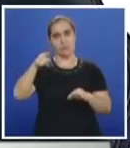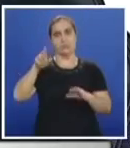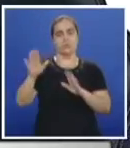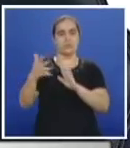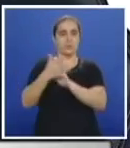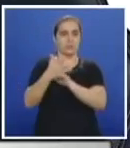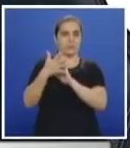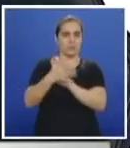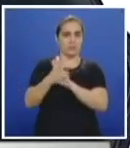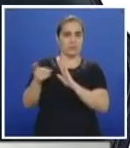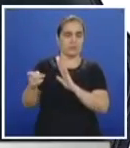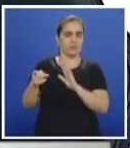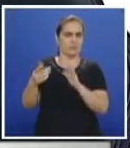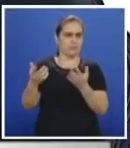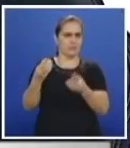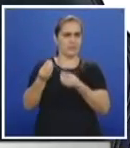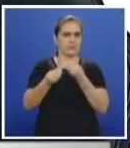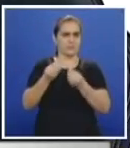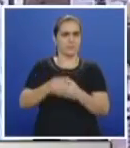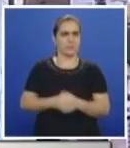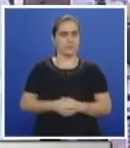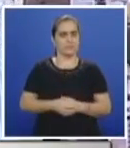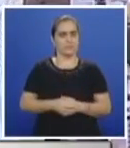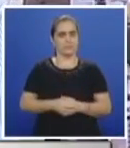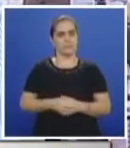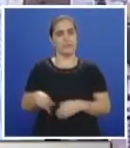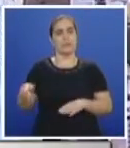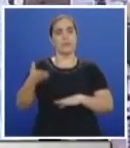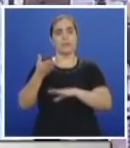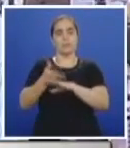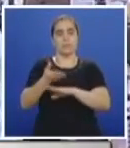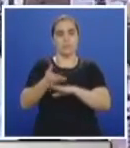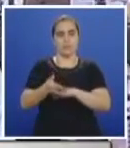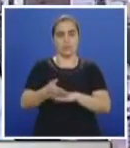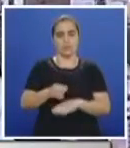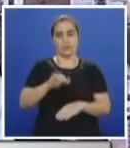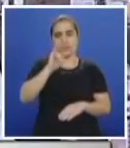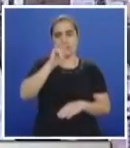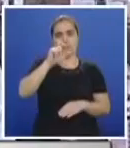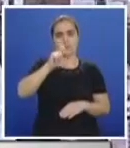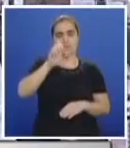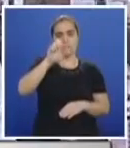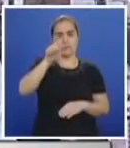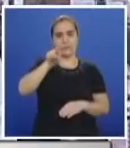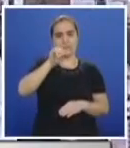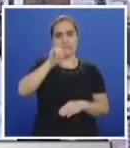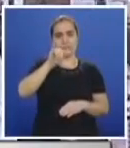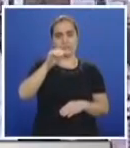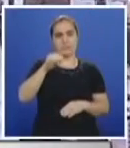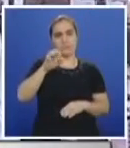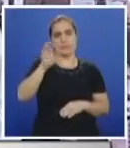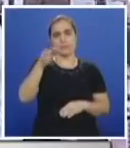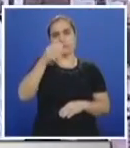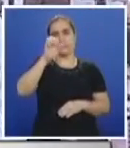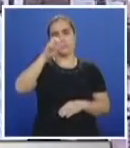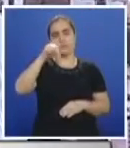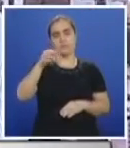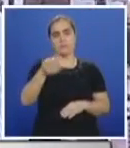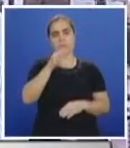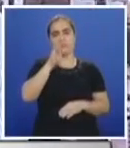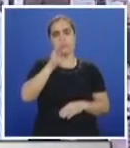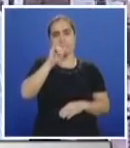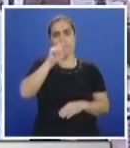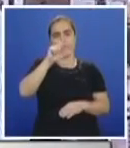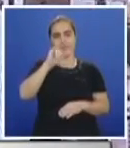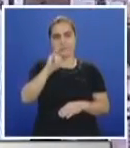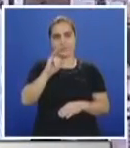ha mencionado hoy el secretario de Tránsito. Bueno, en la propuesta de Icesi en Bici se gestó a raíz de que uno